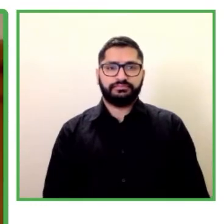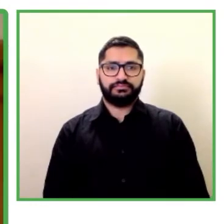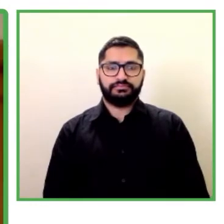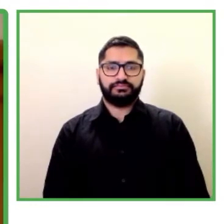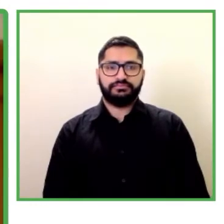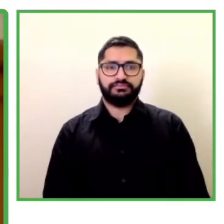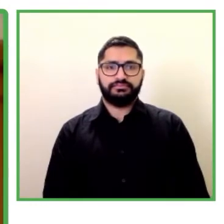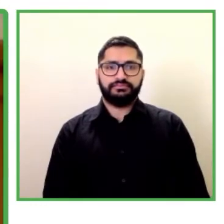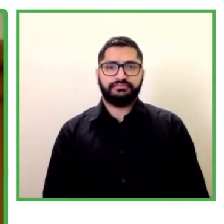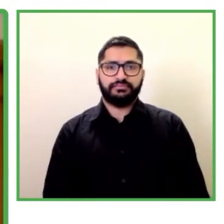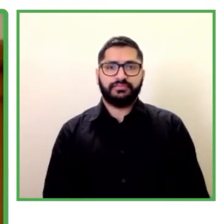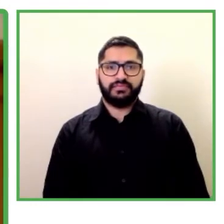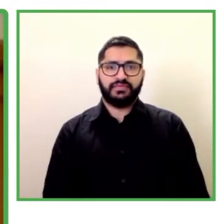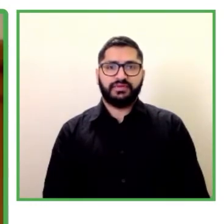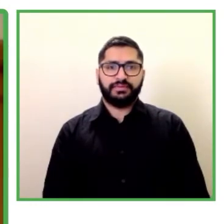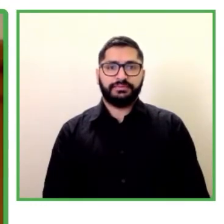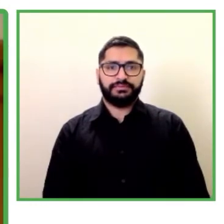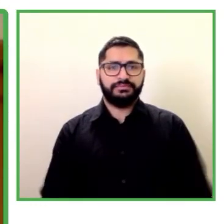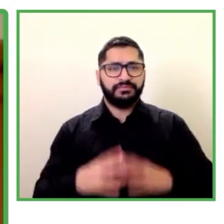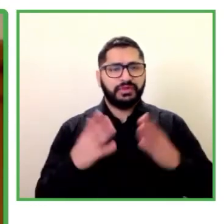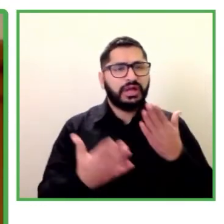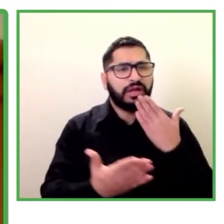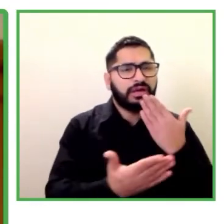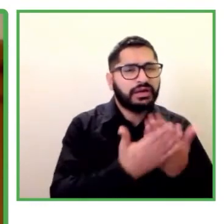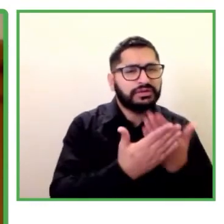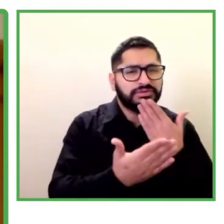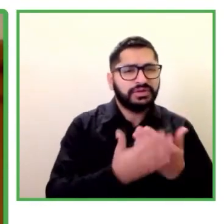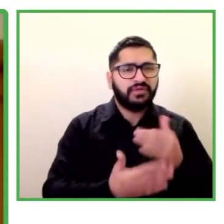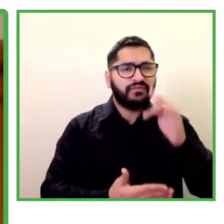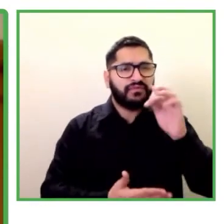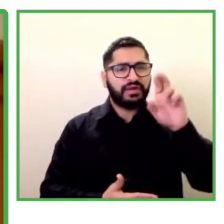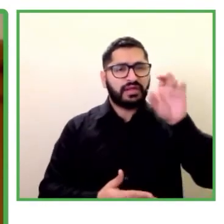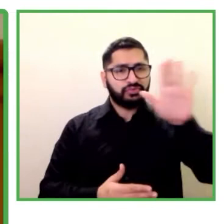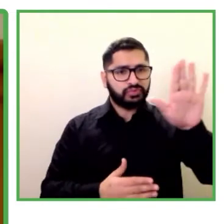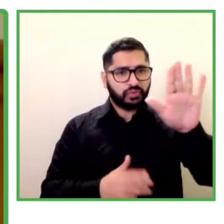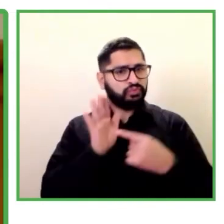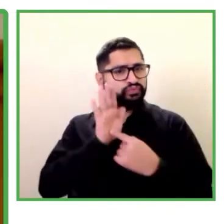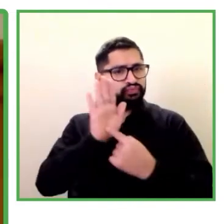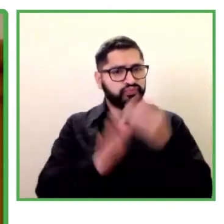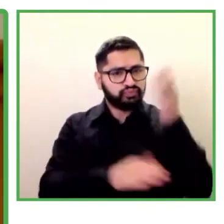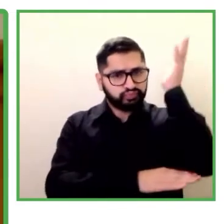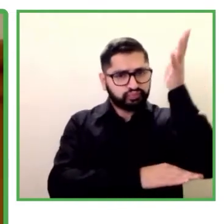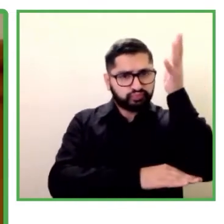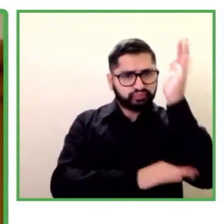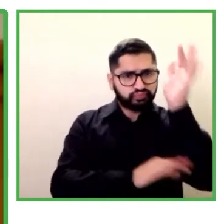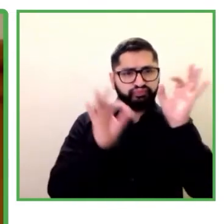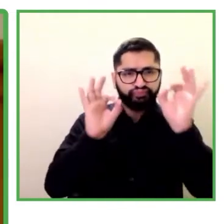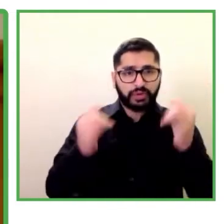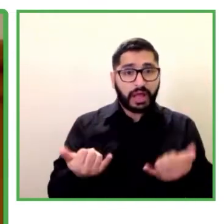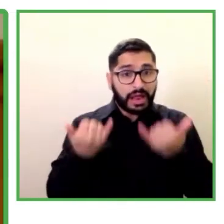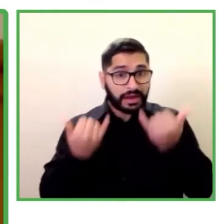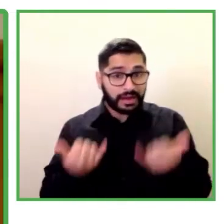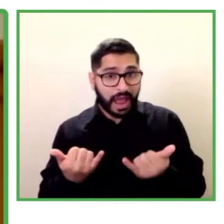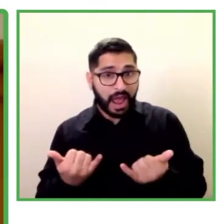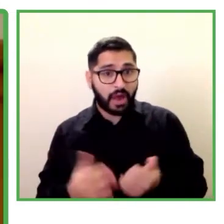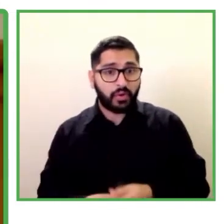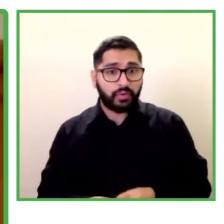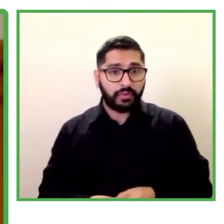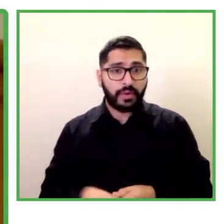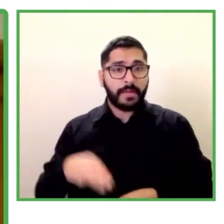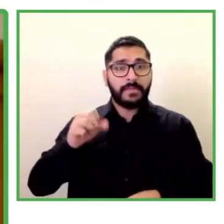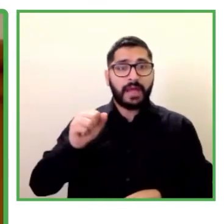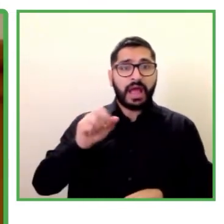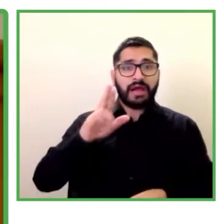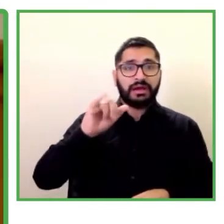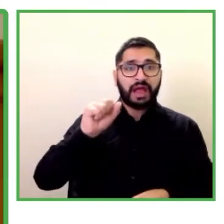muchas gracias Fernando por tu presentación y a continuación tomará la palabra María José Cabezudo que es fundadora y presidenta de